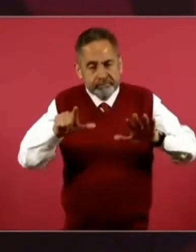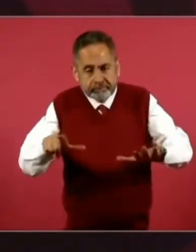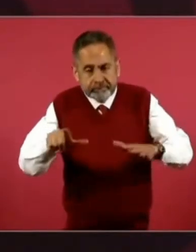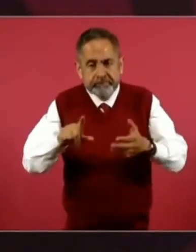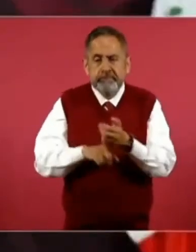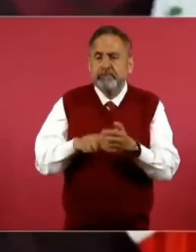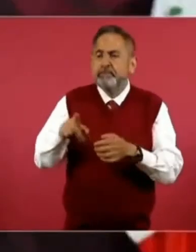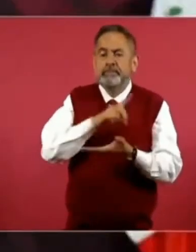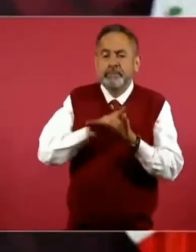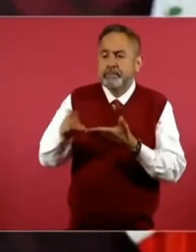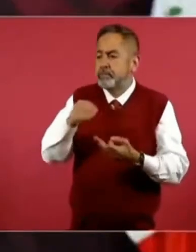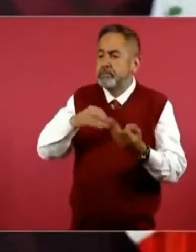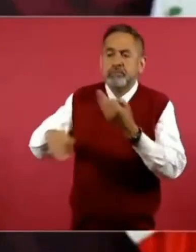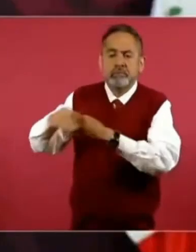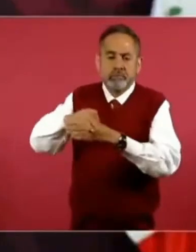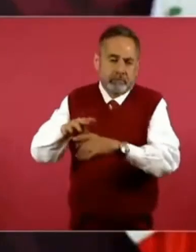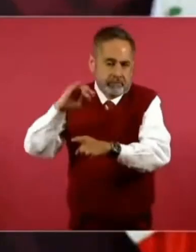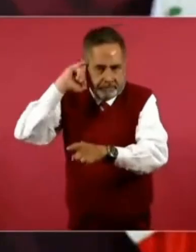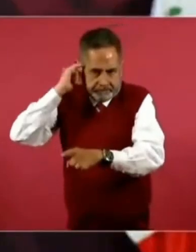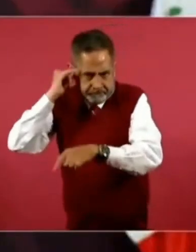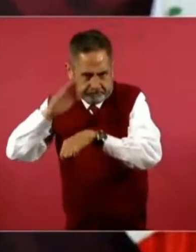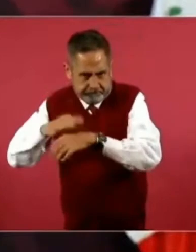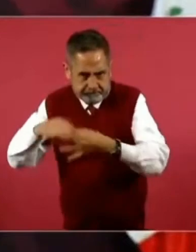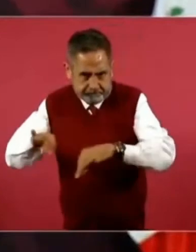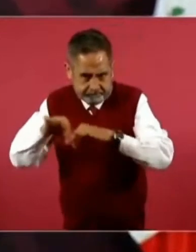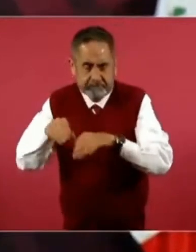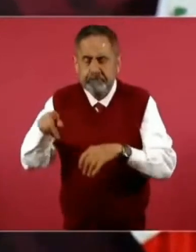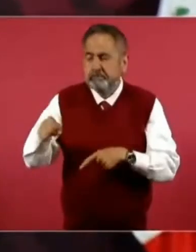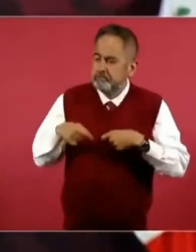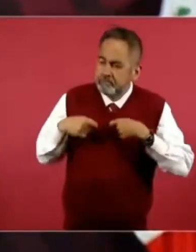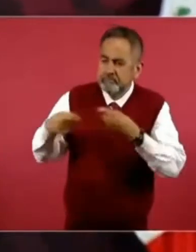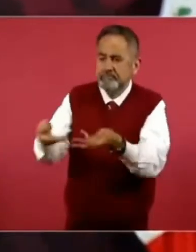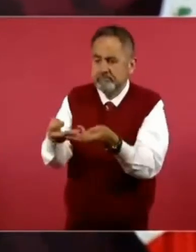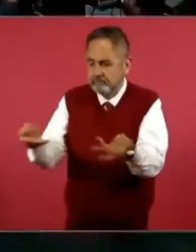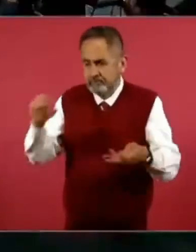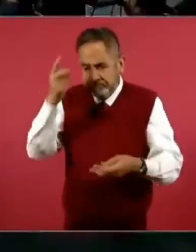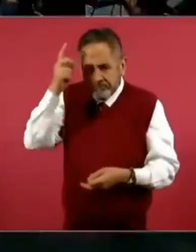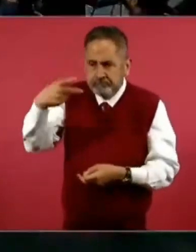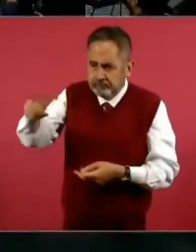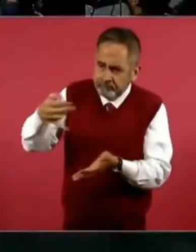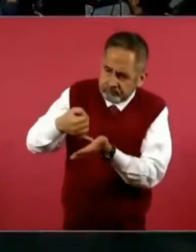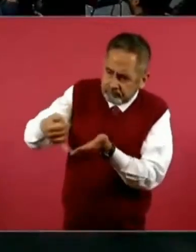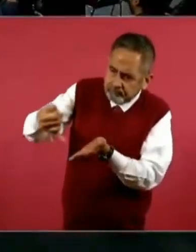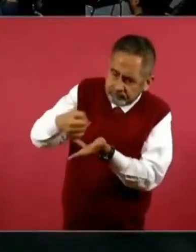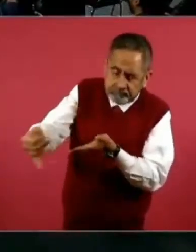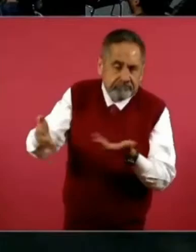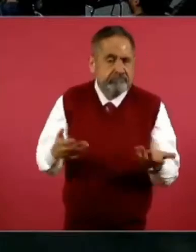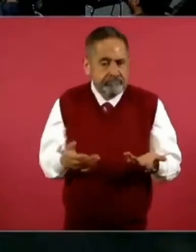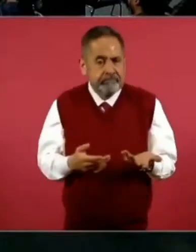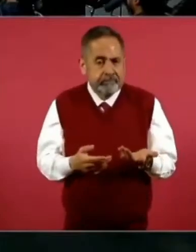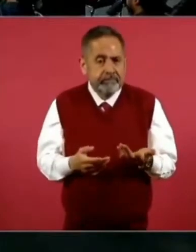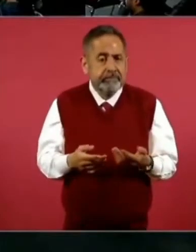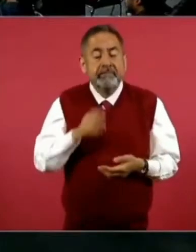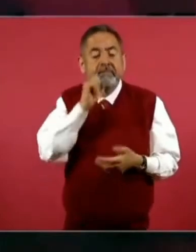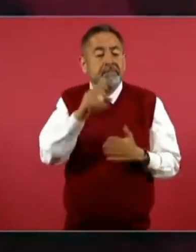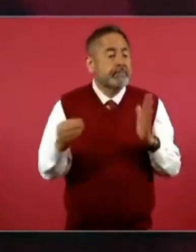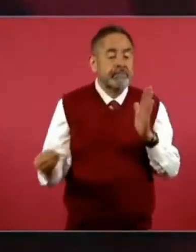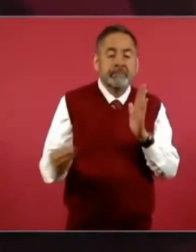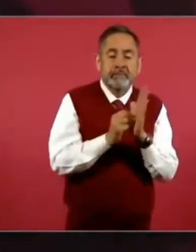del pueblo, sobre todo de los campesinos a la tierra, la recuperación